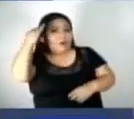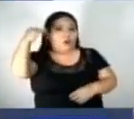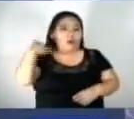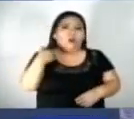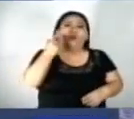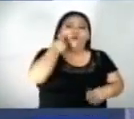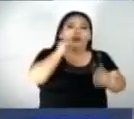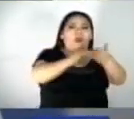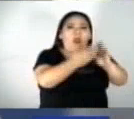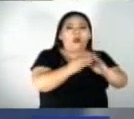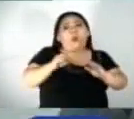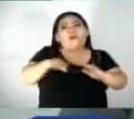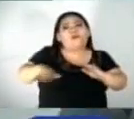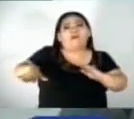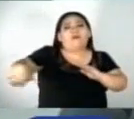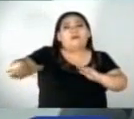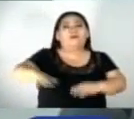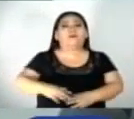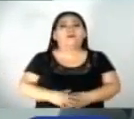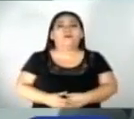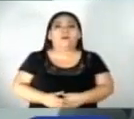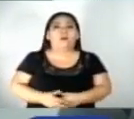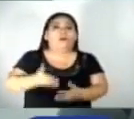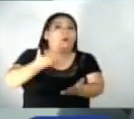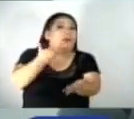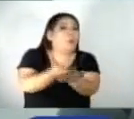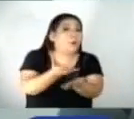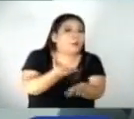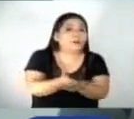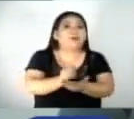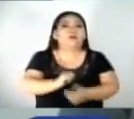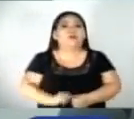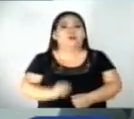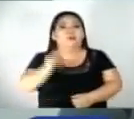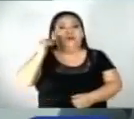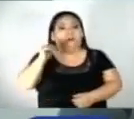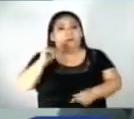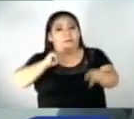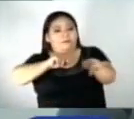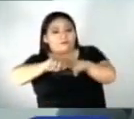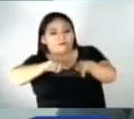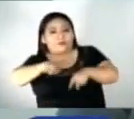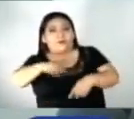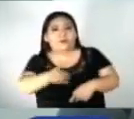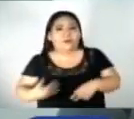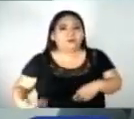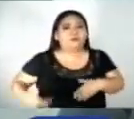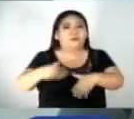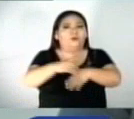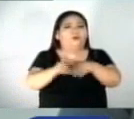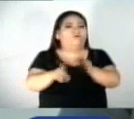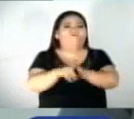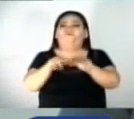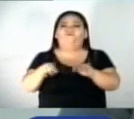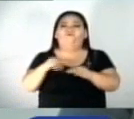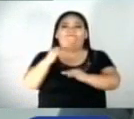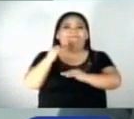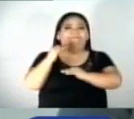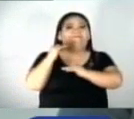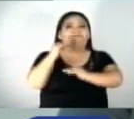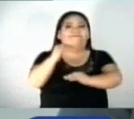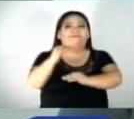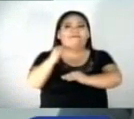rural como urbana. Algunas propuestas de algunos candidatos se limitan a